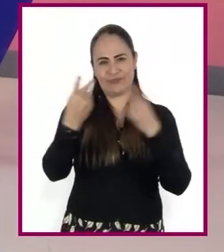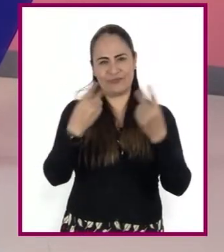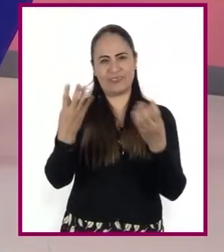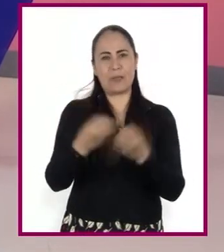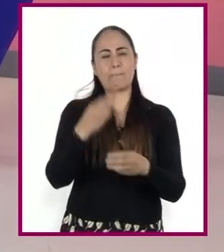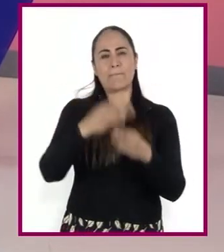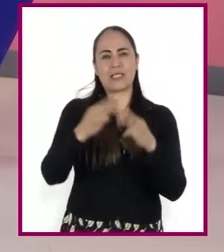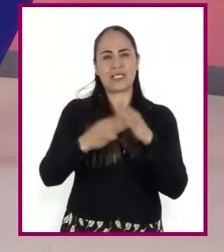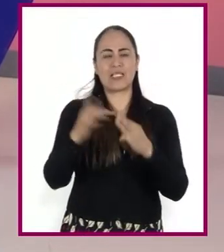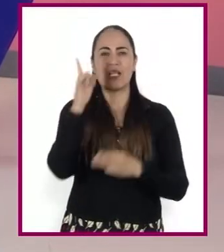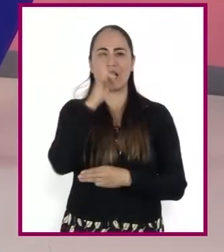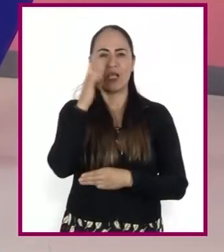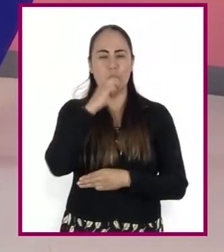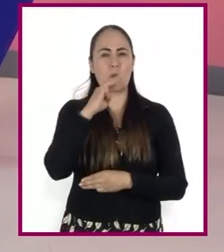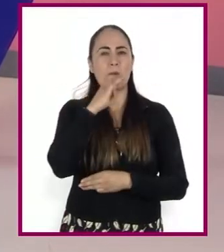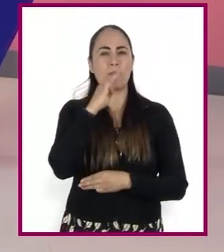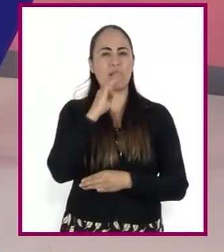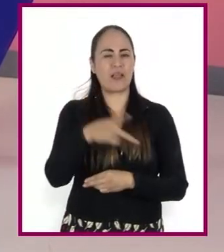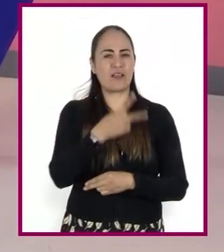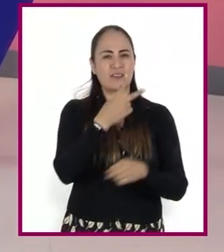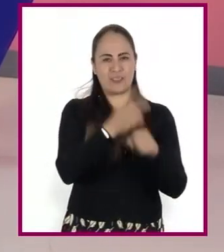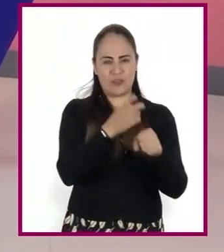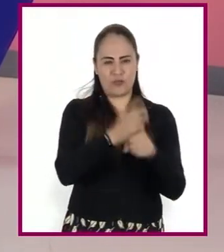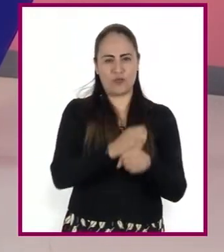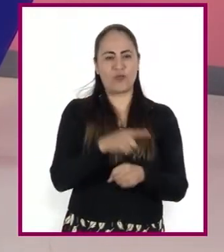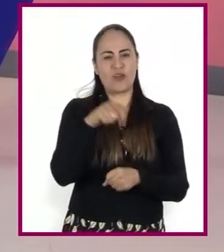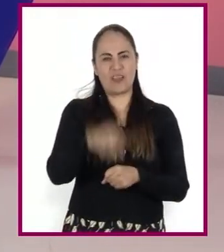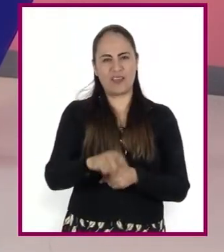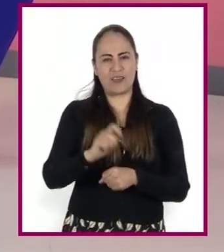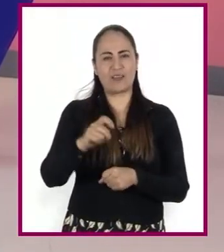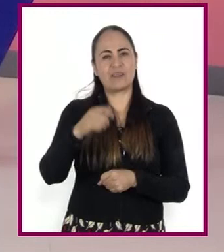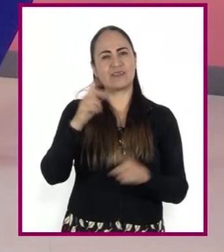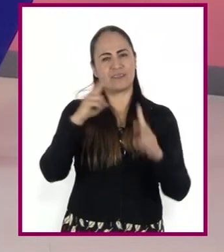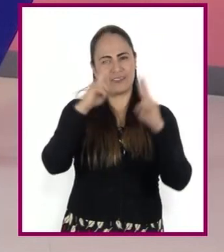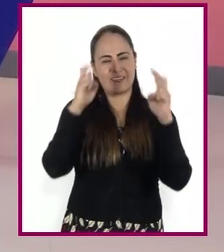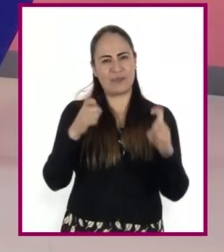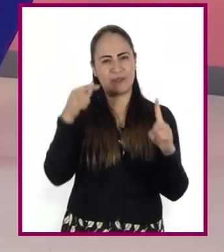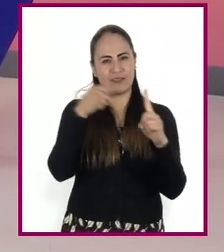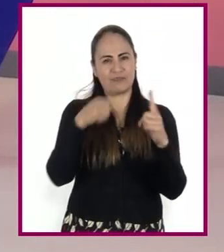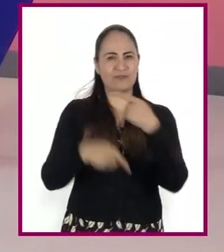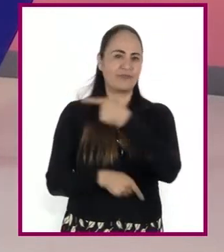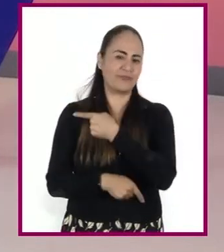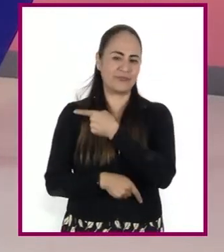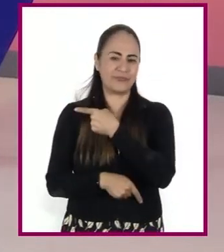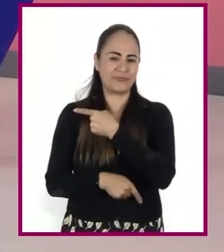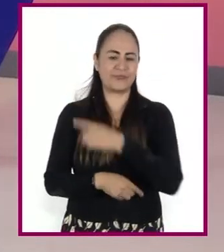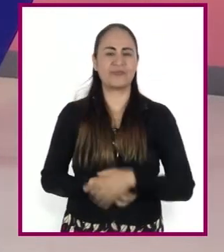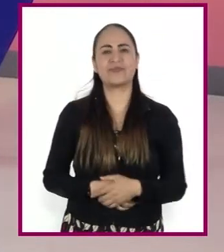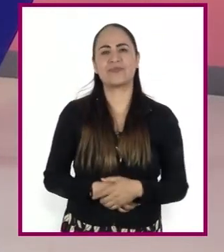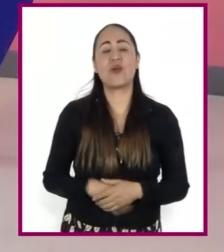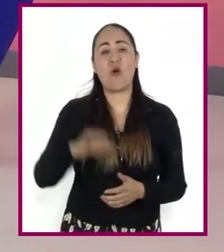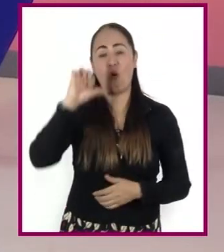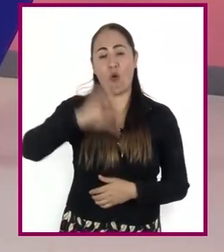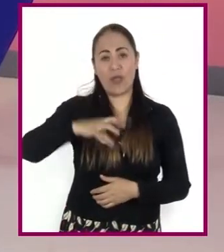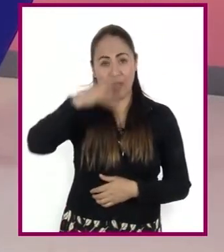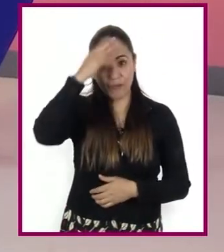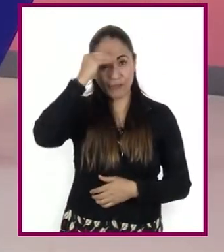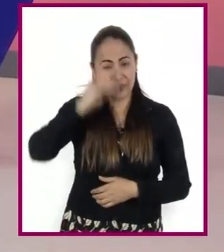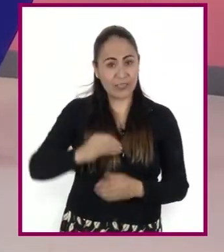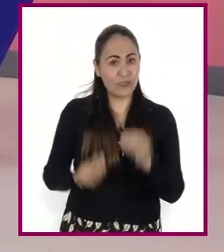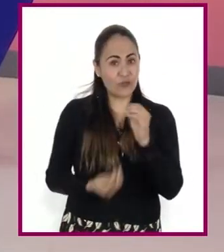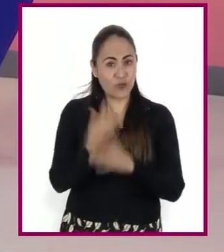Materna 2 en la que hemos compartido sobre Buscando y Complementando. ¡Hemos aprendido algo nuevo juntos!